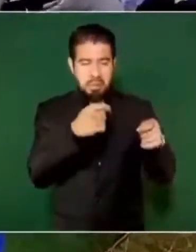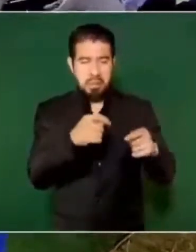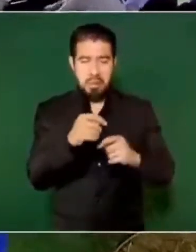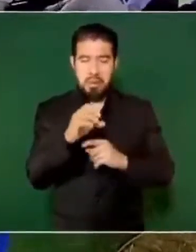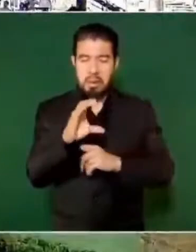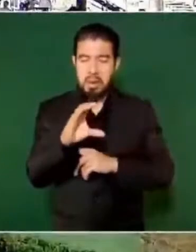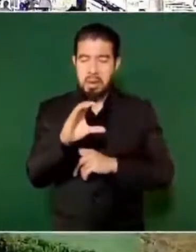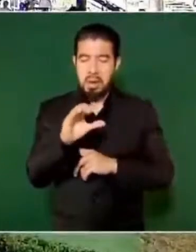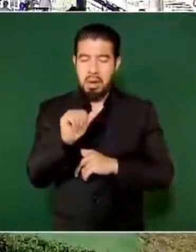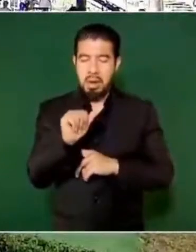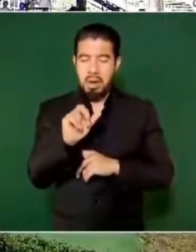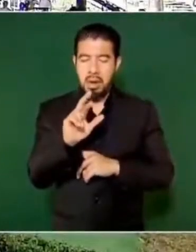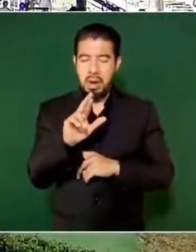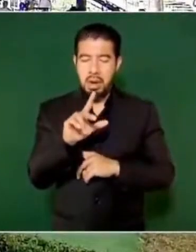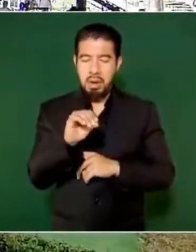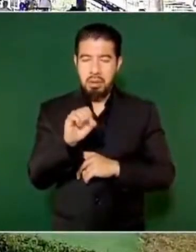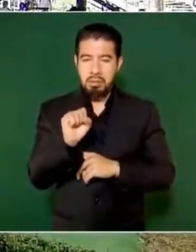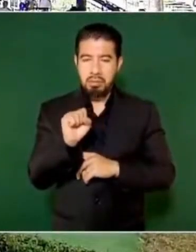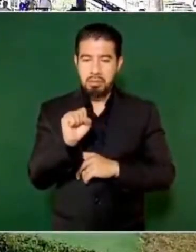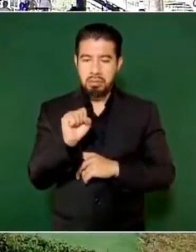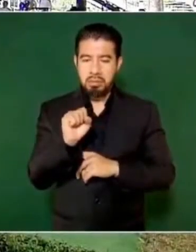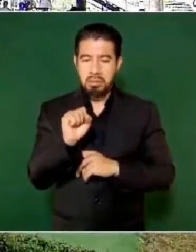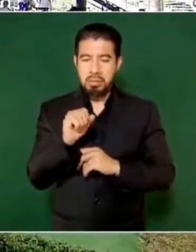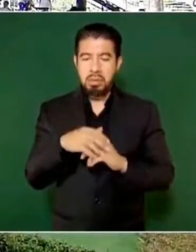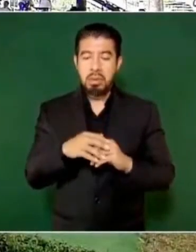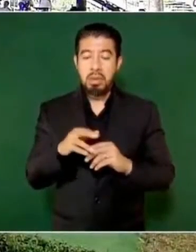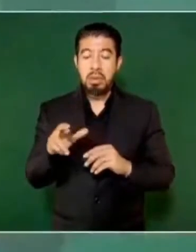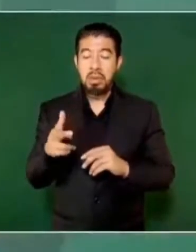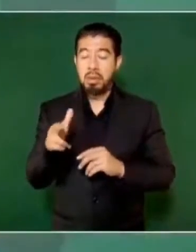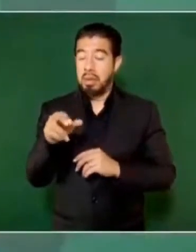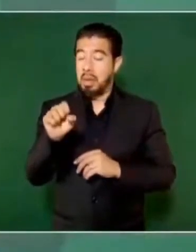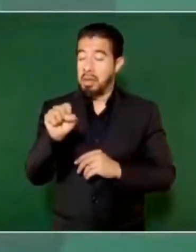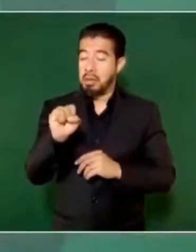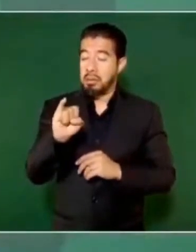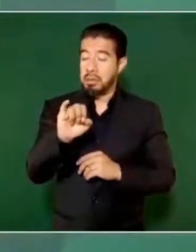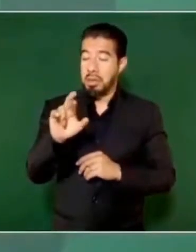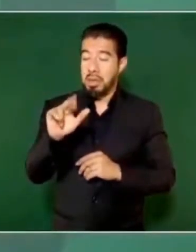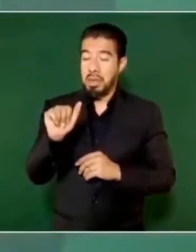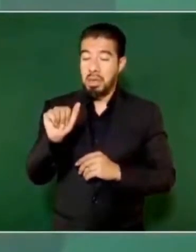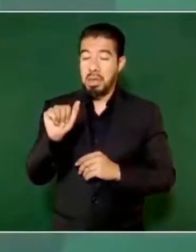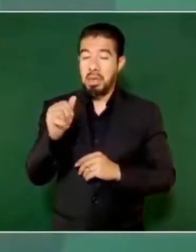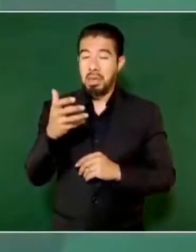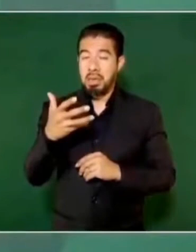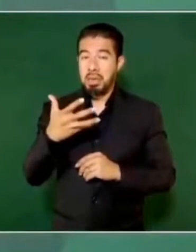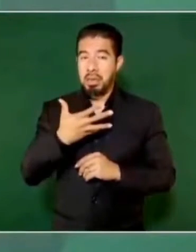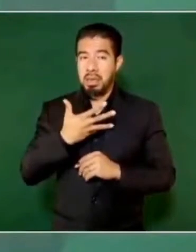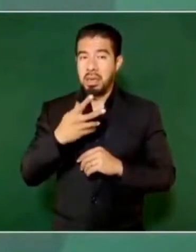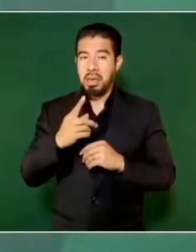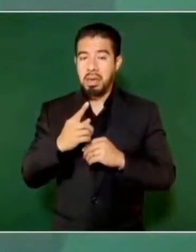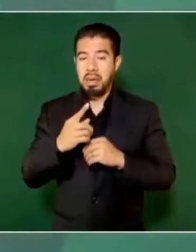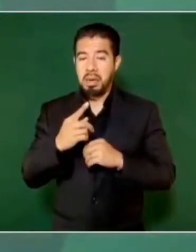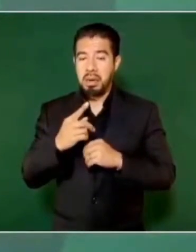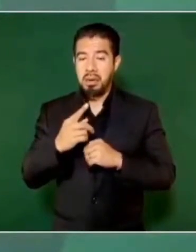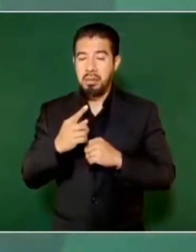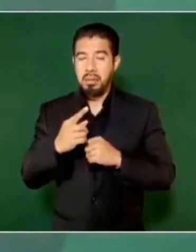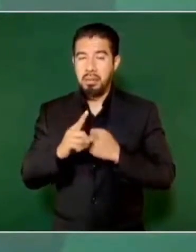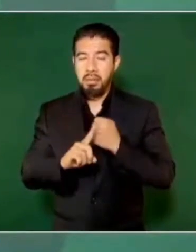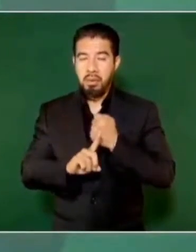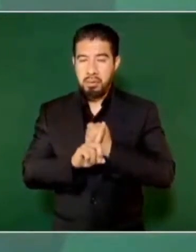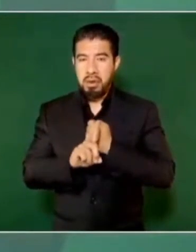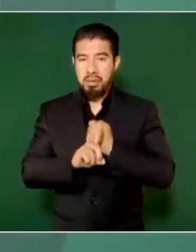río de la sierra traía más problemas de agua con lodo